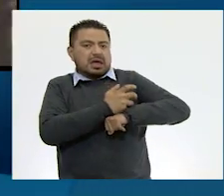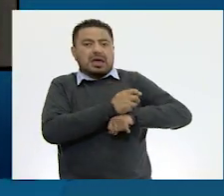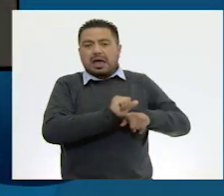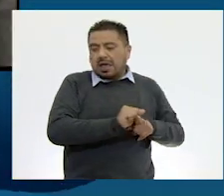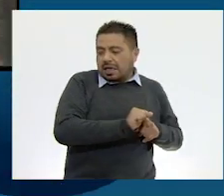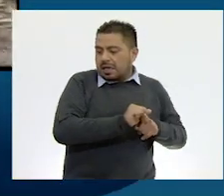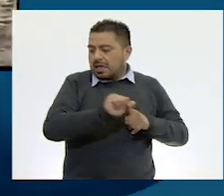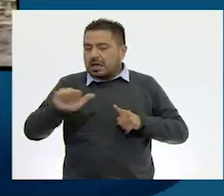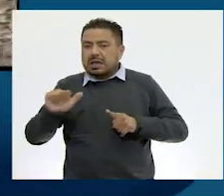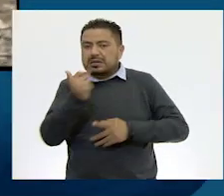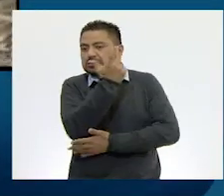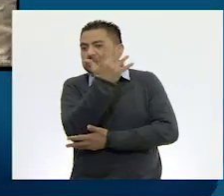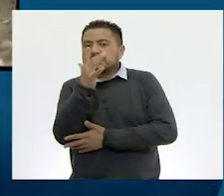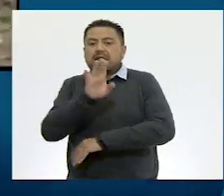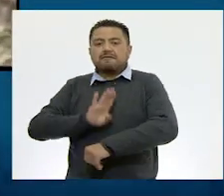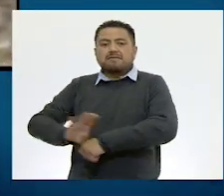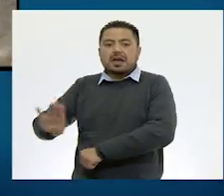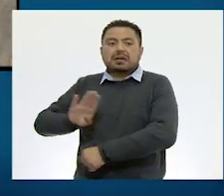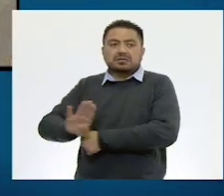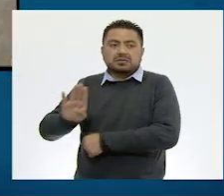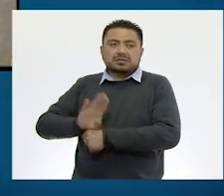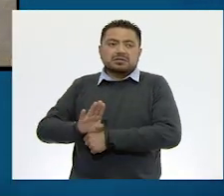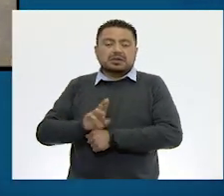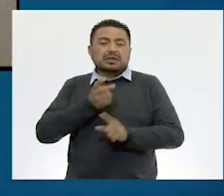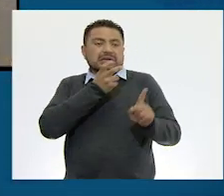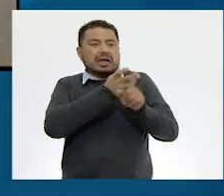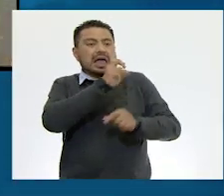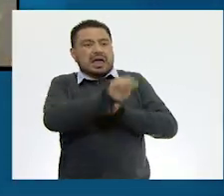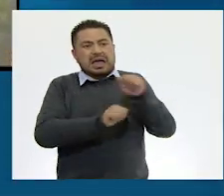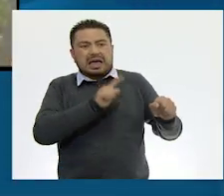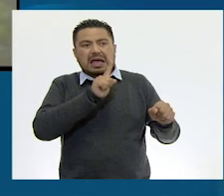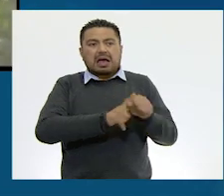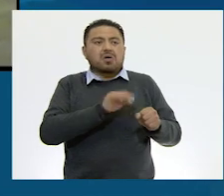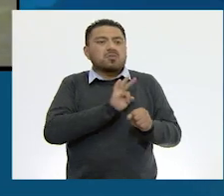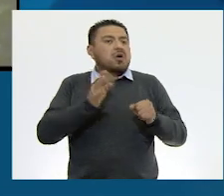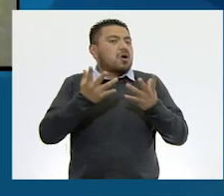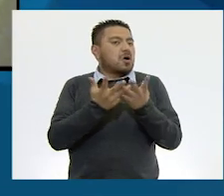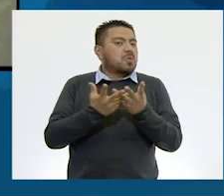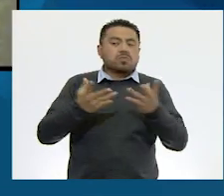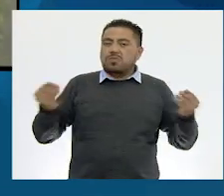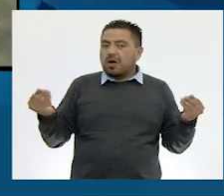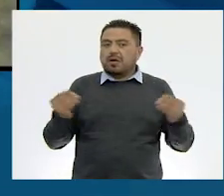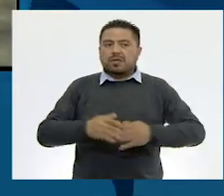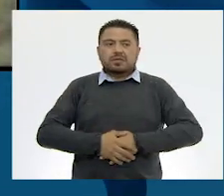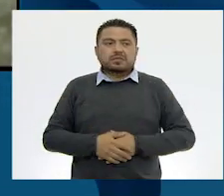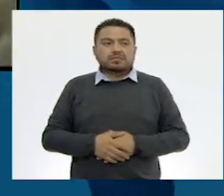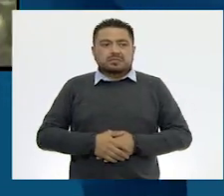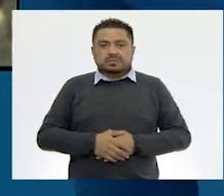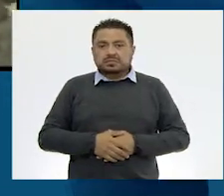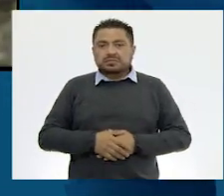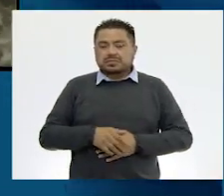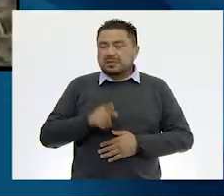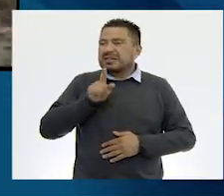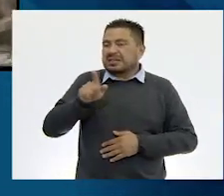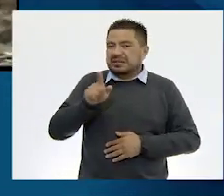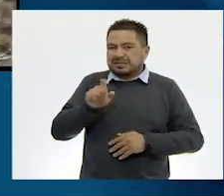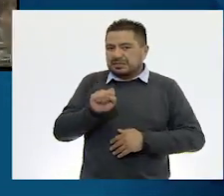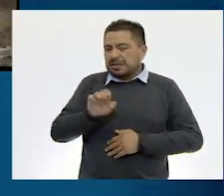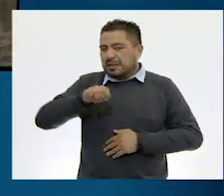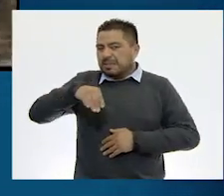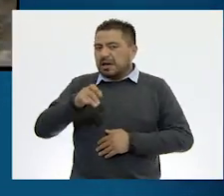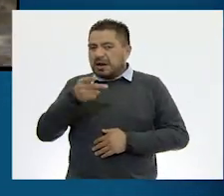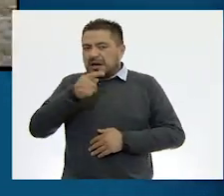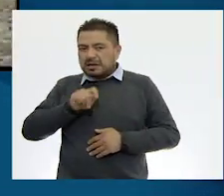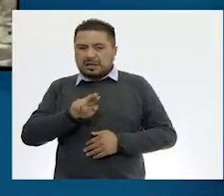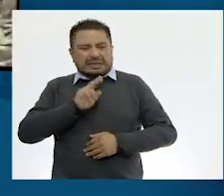hasta las selvas de Brasil. Es una especie en peligro de extinción. La Semarnat busca